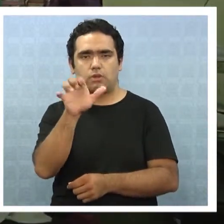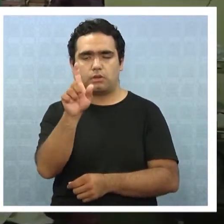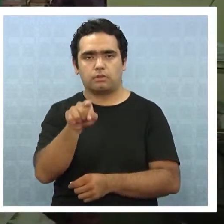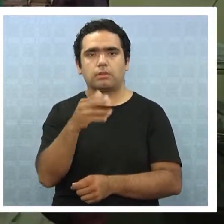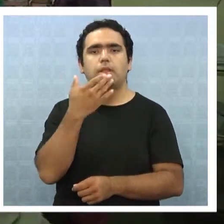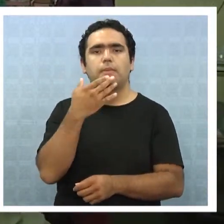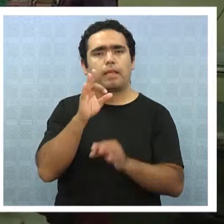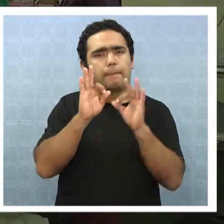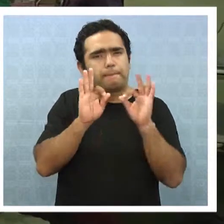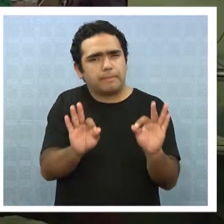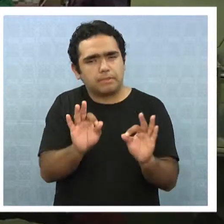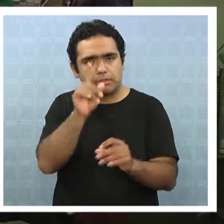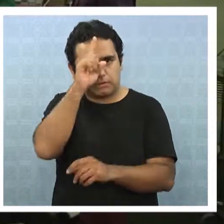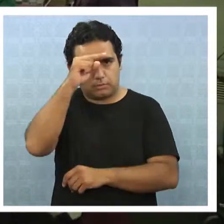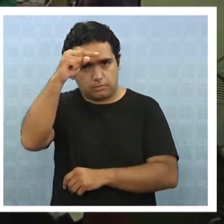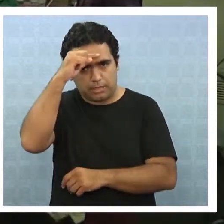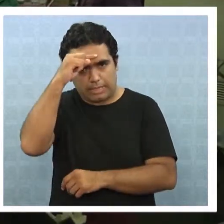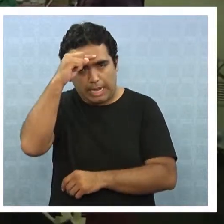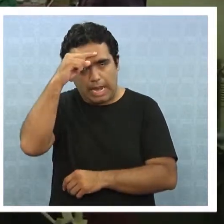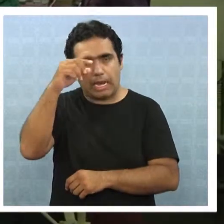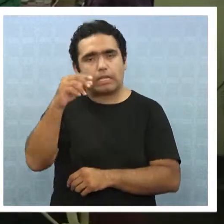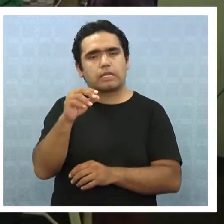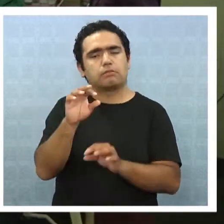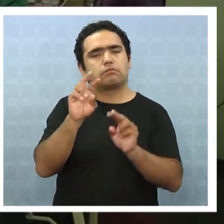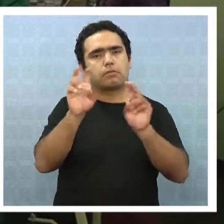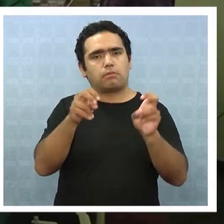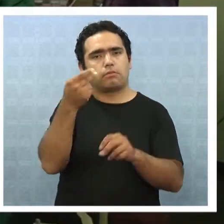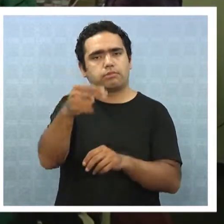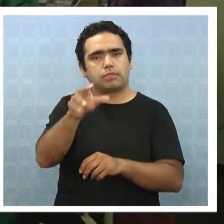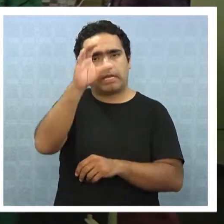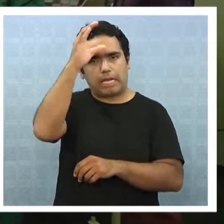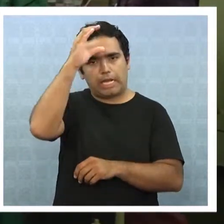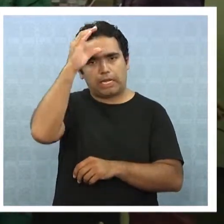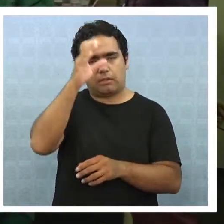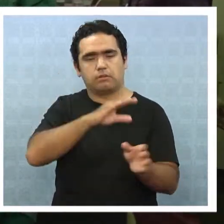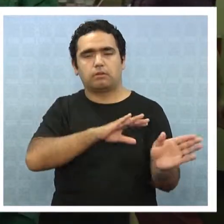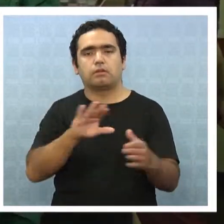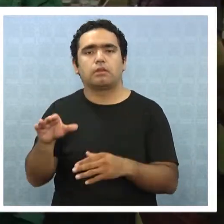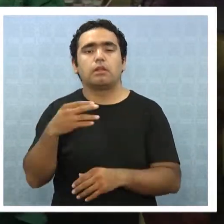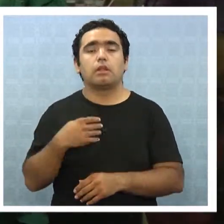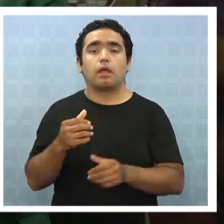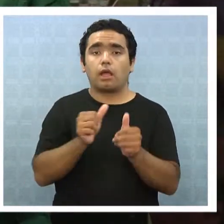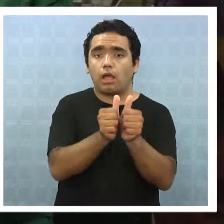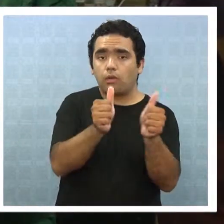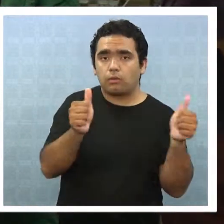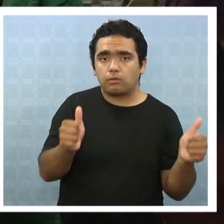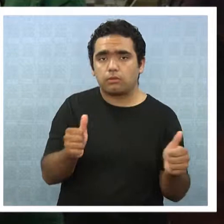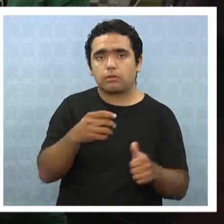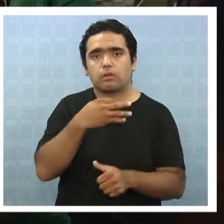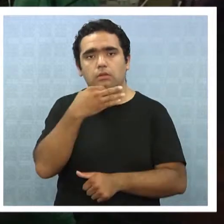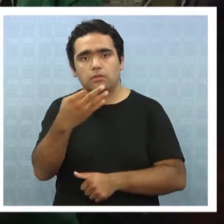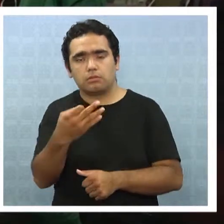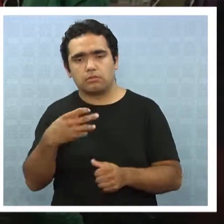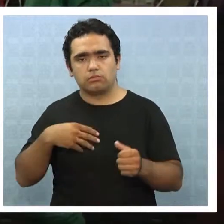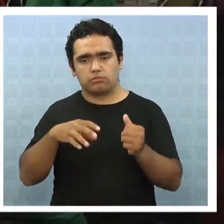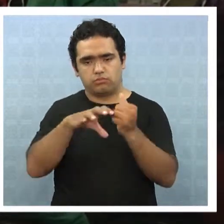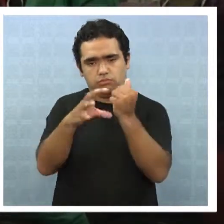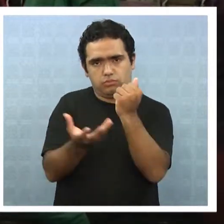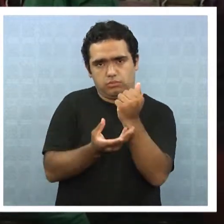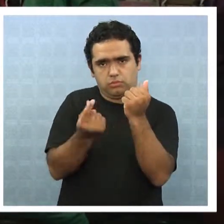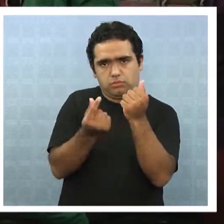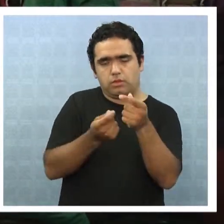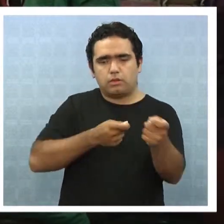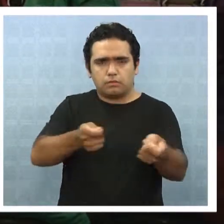especial sobre los hospitales denominados clínicos. En Tarapacá las autoridades han dado a conocer cuantiosas